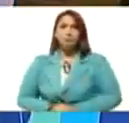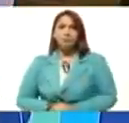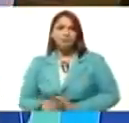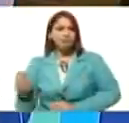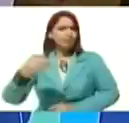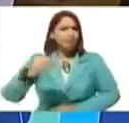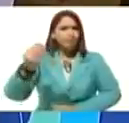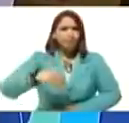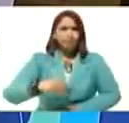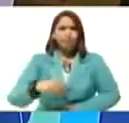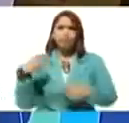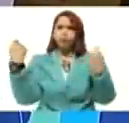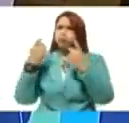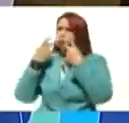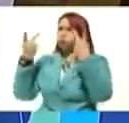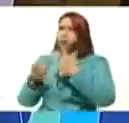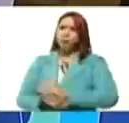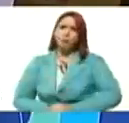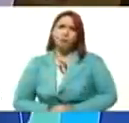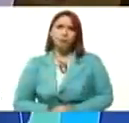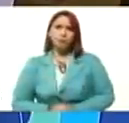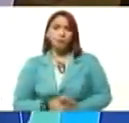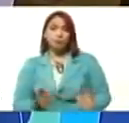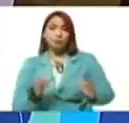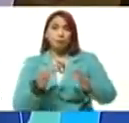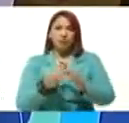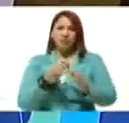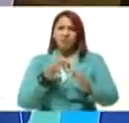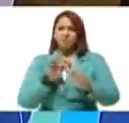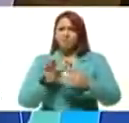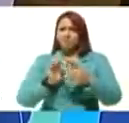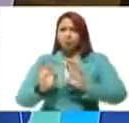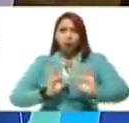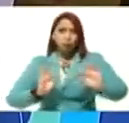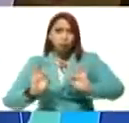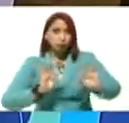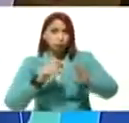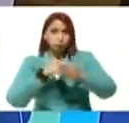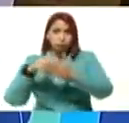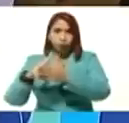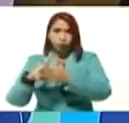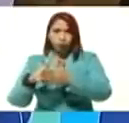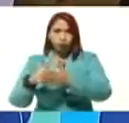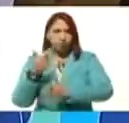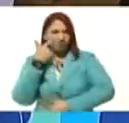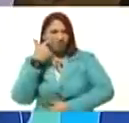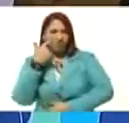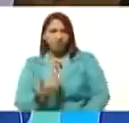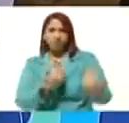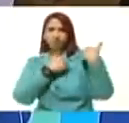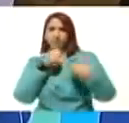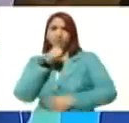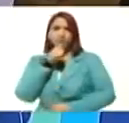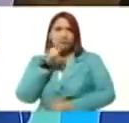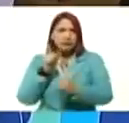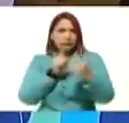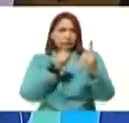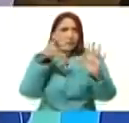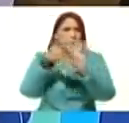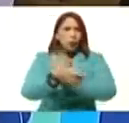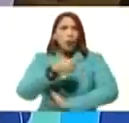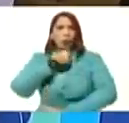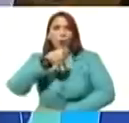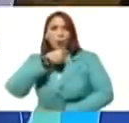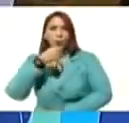más en la consigna. Equipo de estrategia electoral, encargados de llevar el seguimiento de la opinión